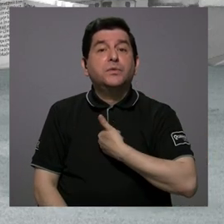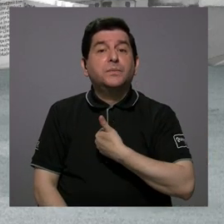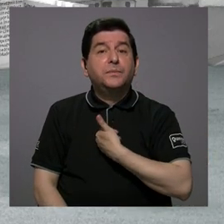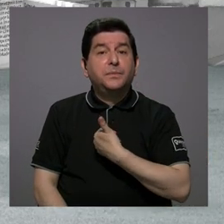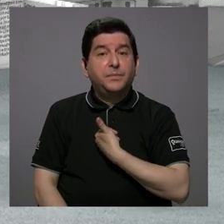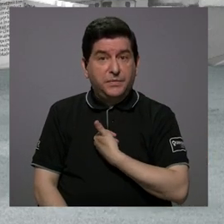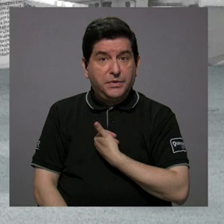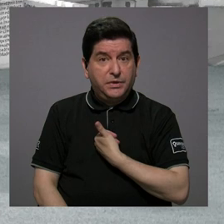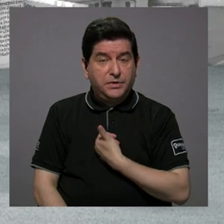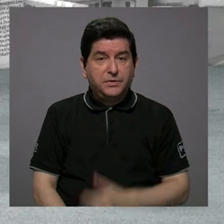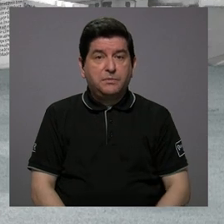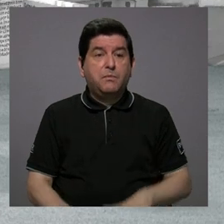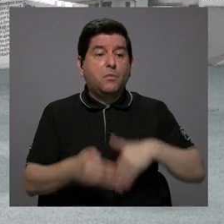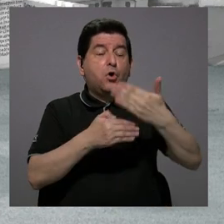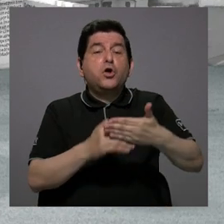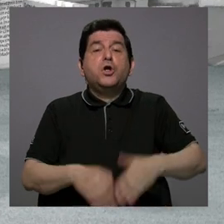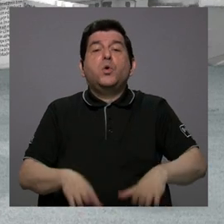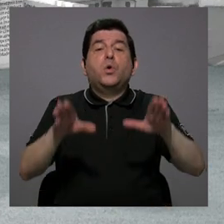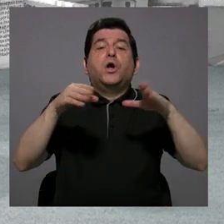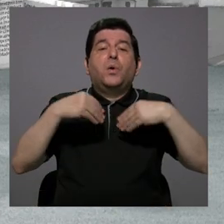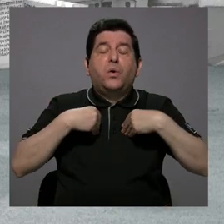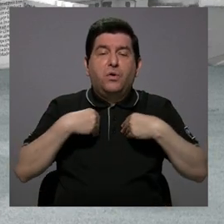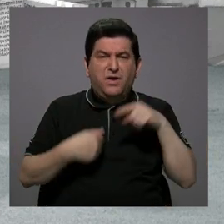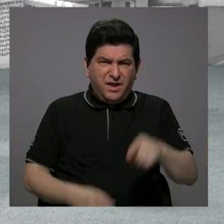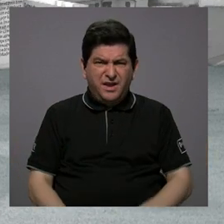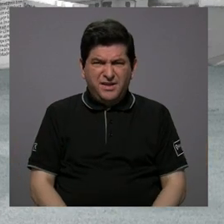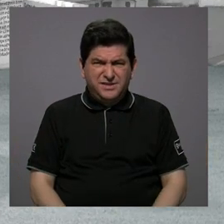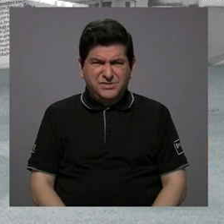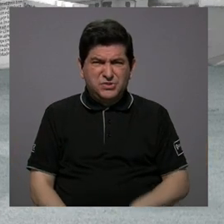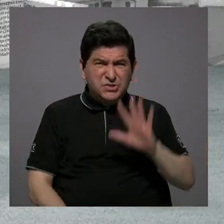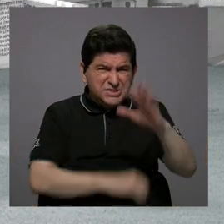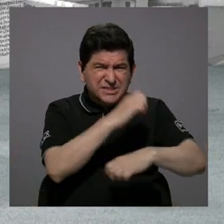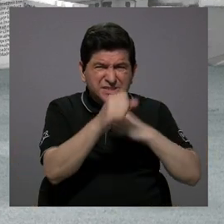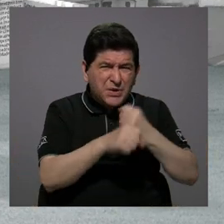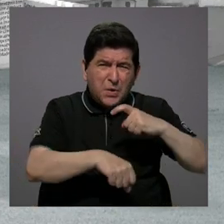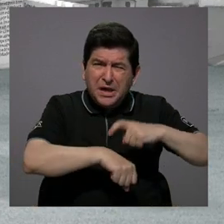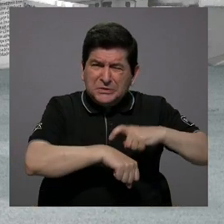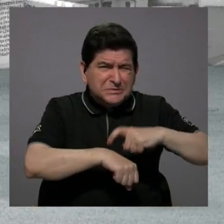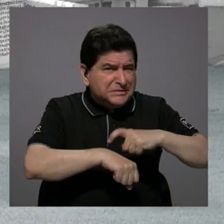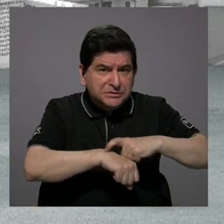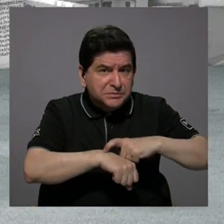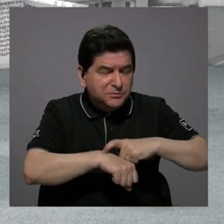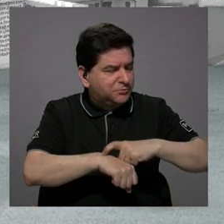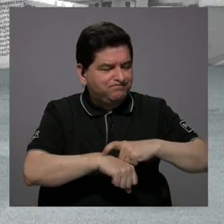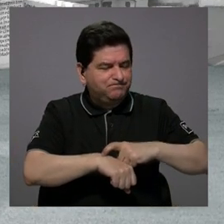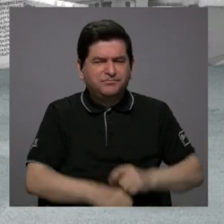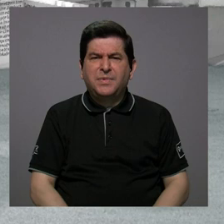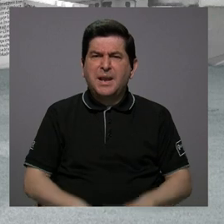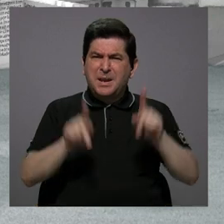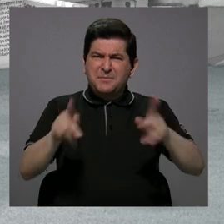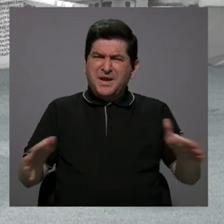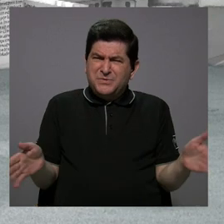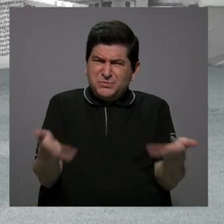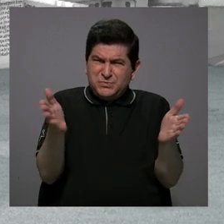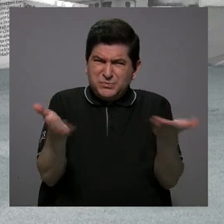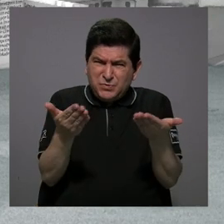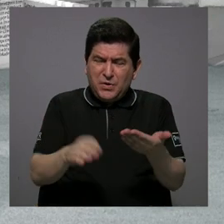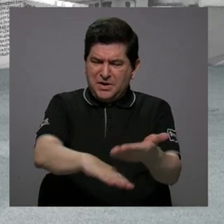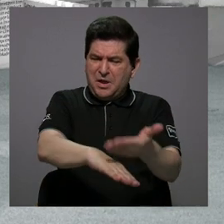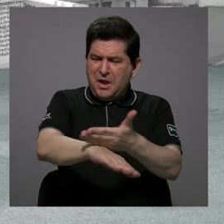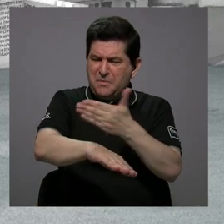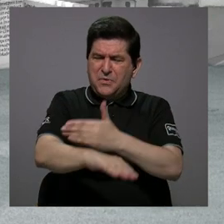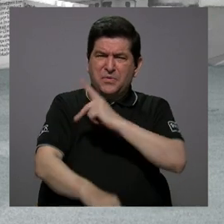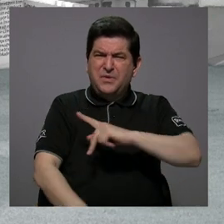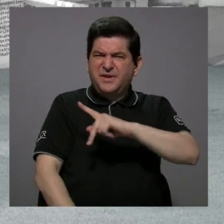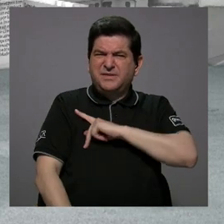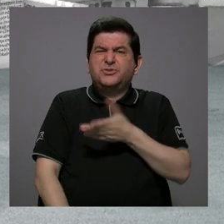¿verdad? Para que sea reconocida. Y ese reconocimiento dura cinco años. Entonces, ¿qué motiva a la persona a ese crecimiento